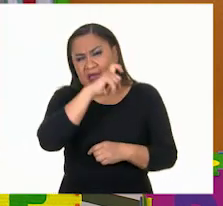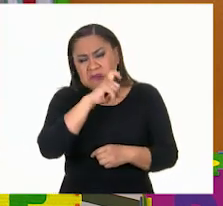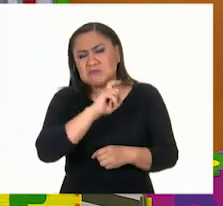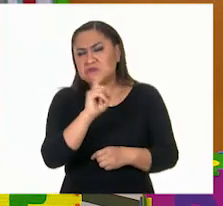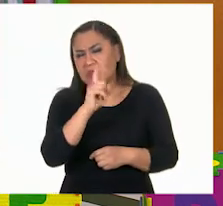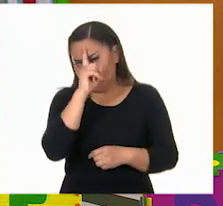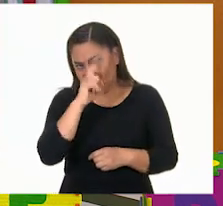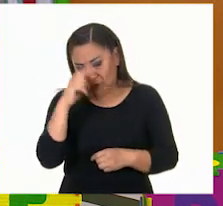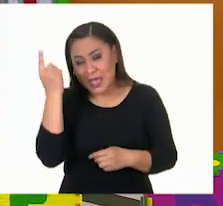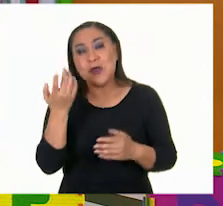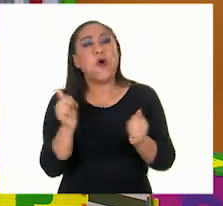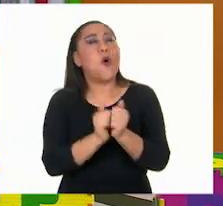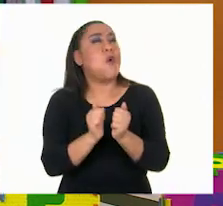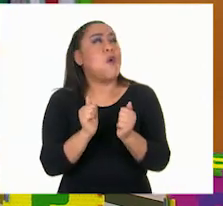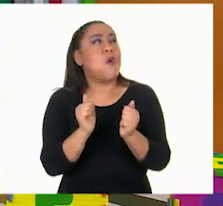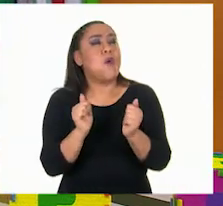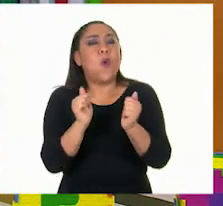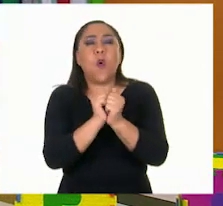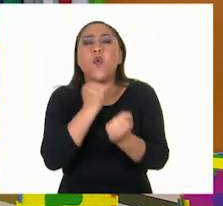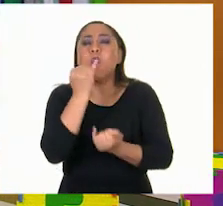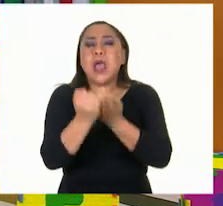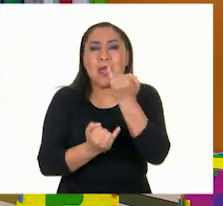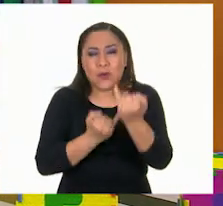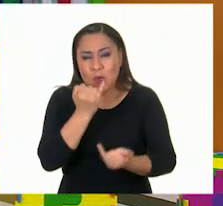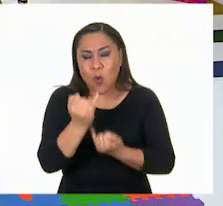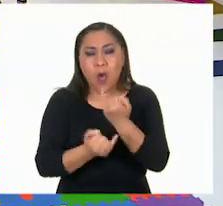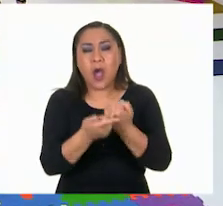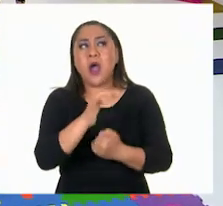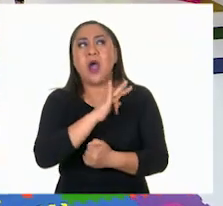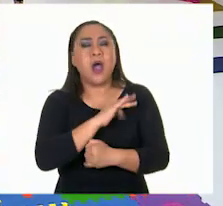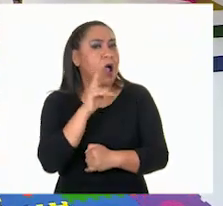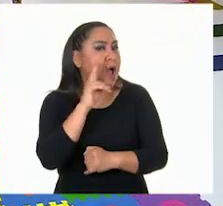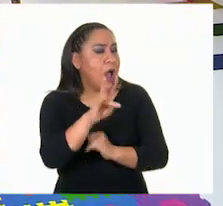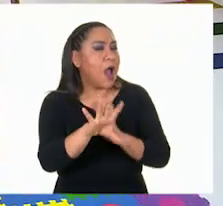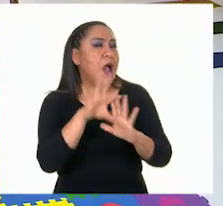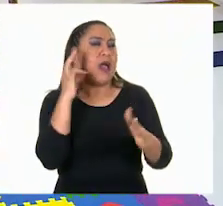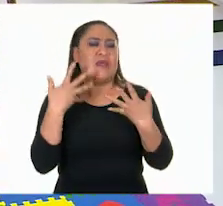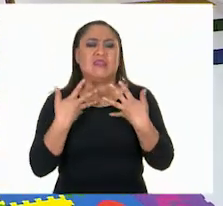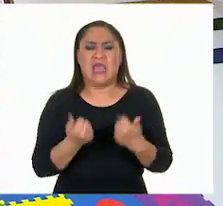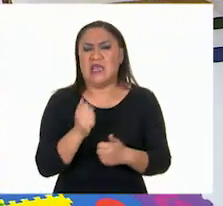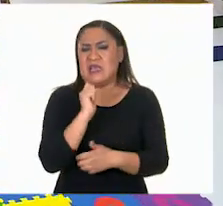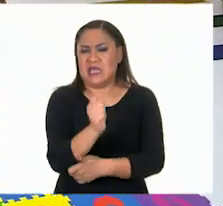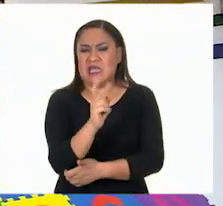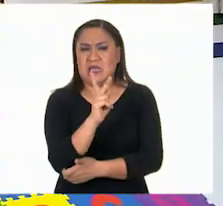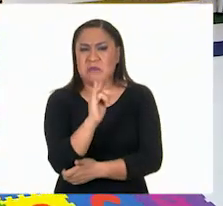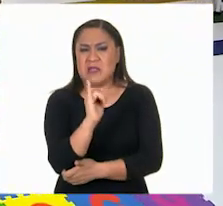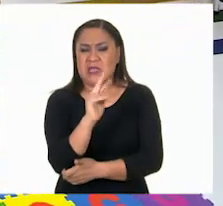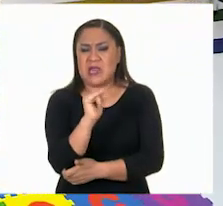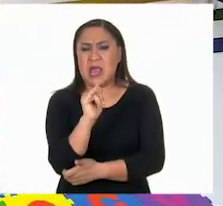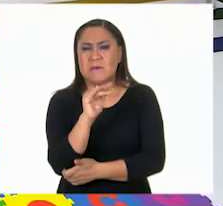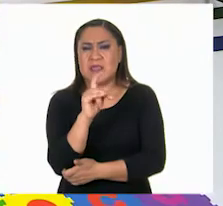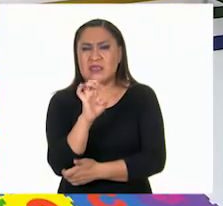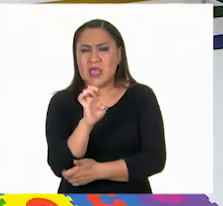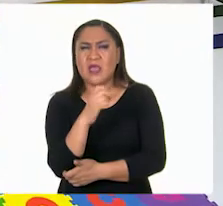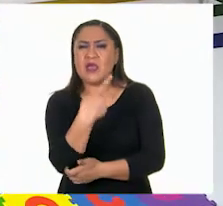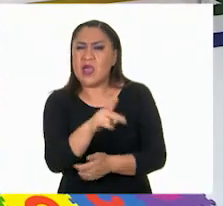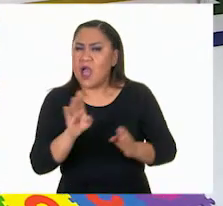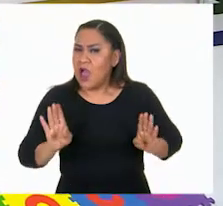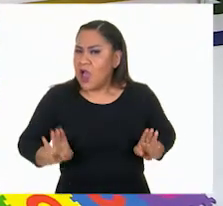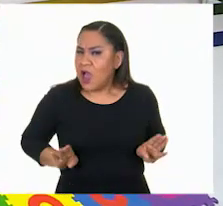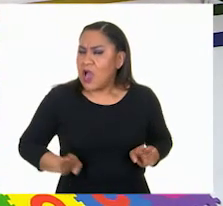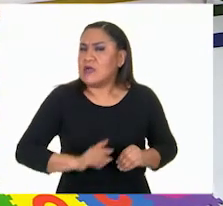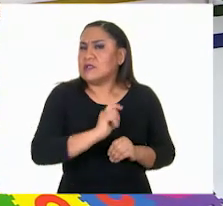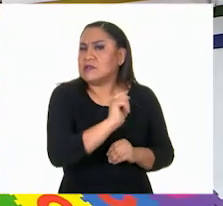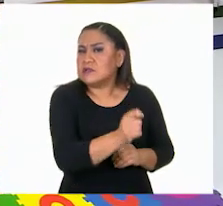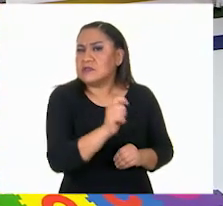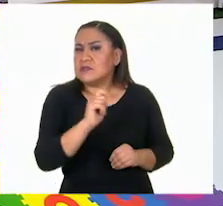vamos a hacer que ustedes puedan entender a qué se refiere una pirámide y las características que tiene cada una de